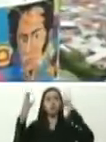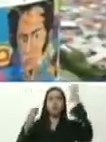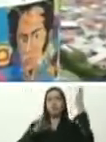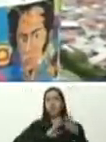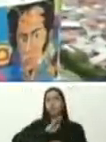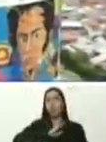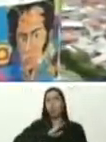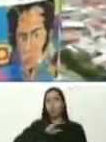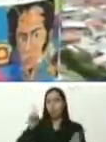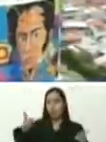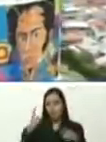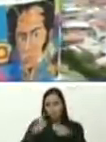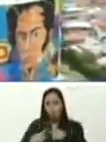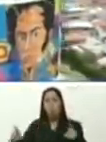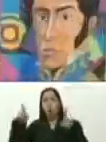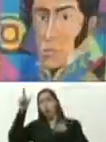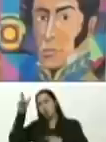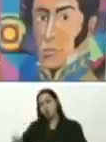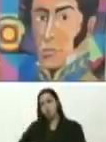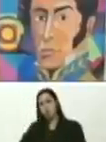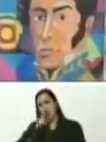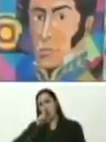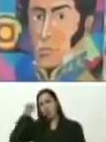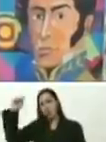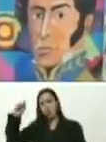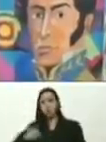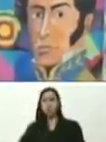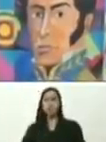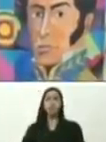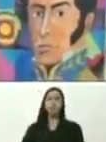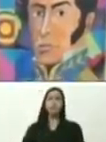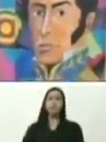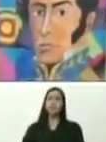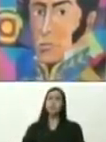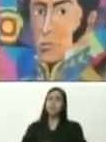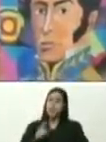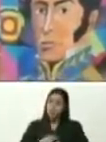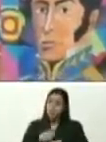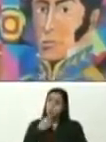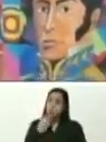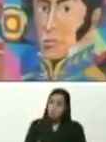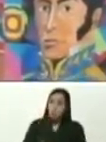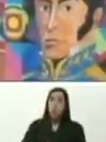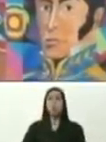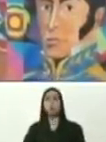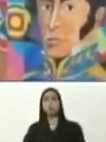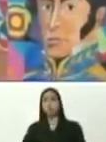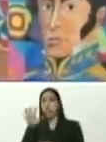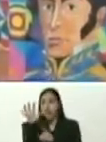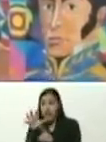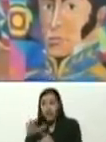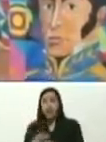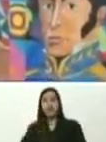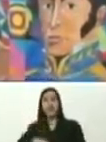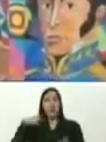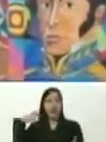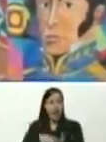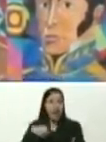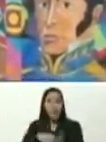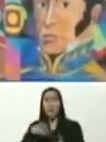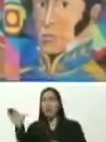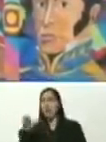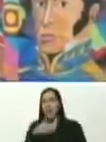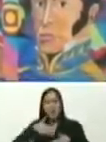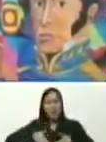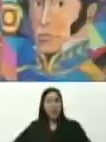el otro yo del doctor Merengue, se me ocurre un chiste, todo el tiempo de buen humor, así somos los caraqueños, rebeldes, rebeldes, con